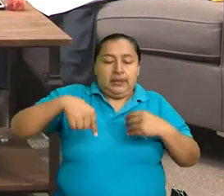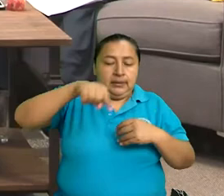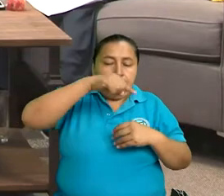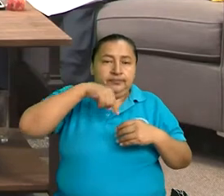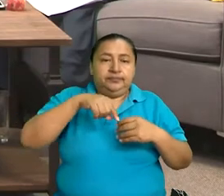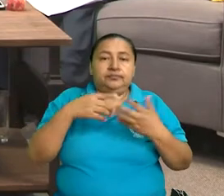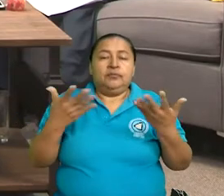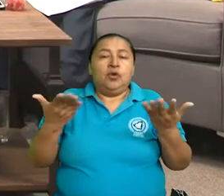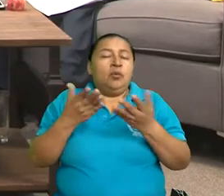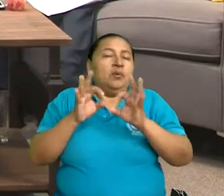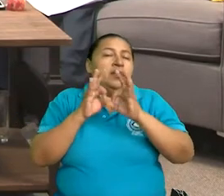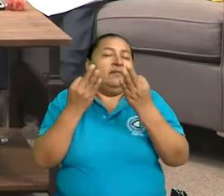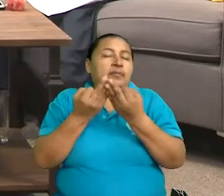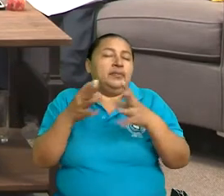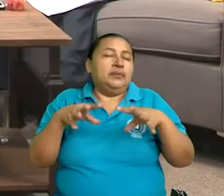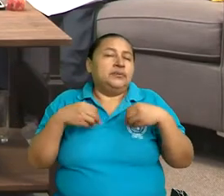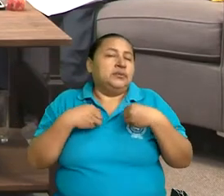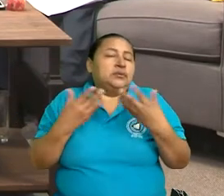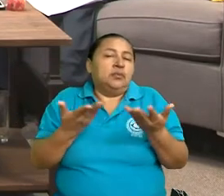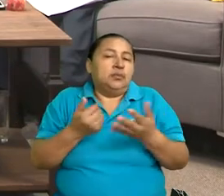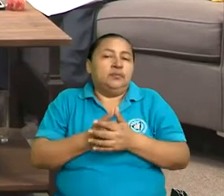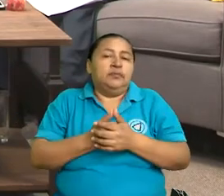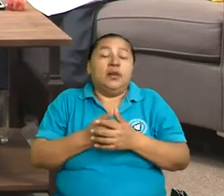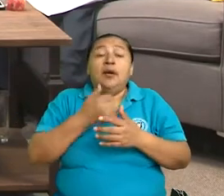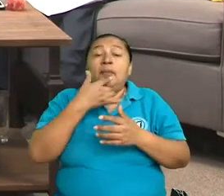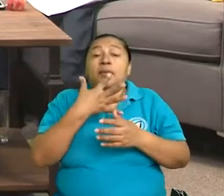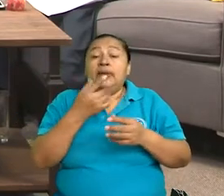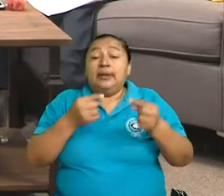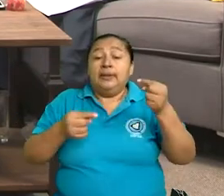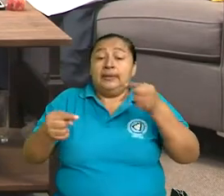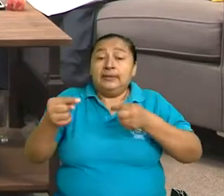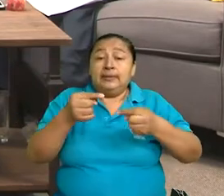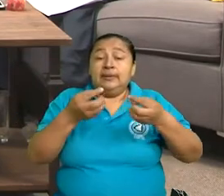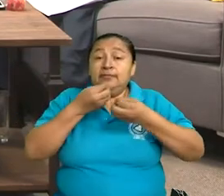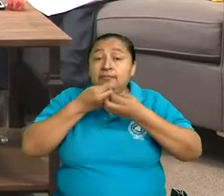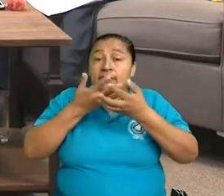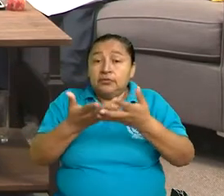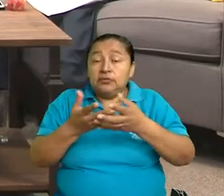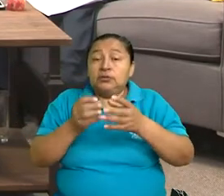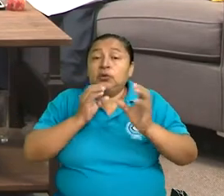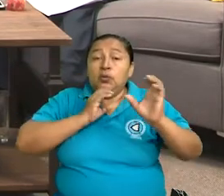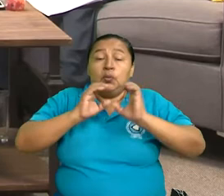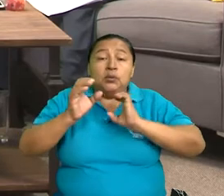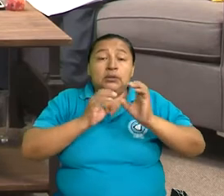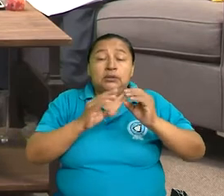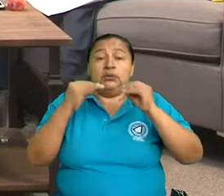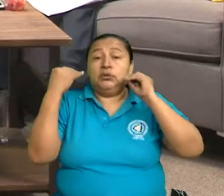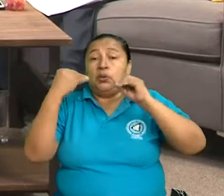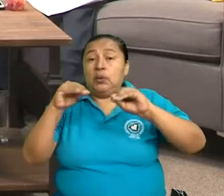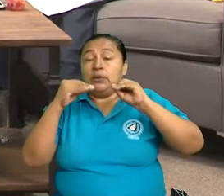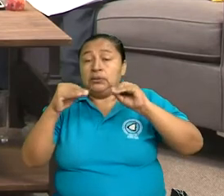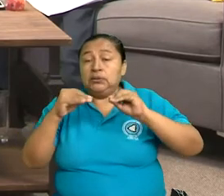Como la familia asuma, porque la estrategia de información, de comunicación, de educación del gobierno,